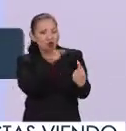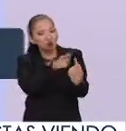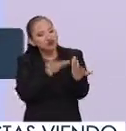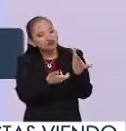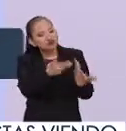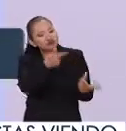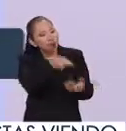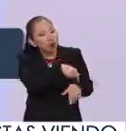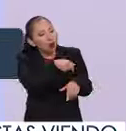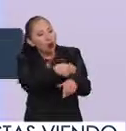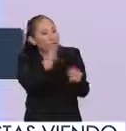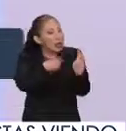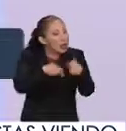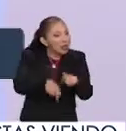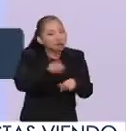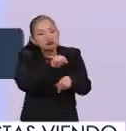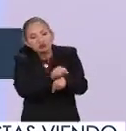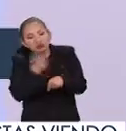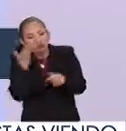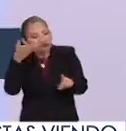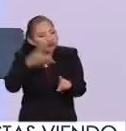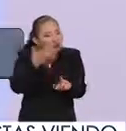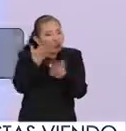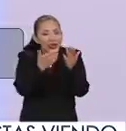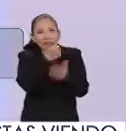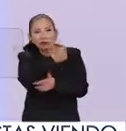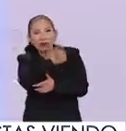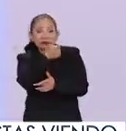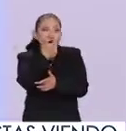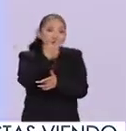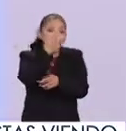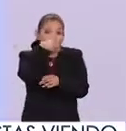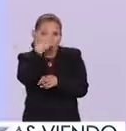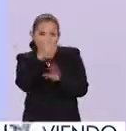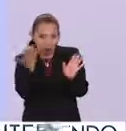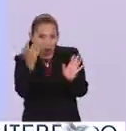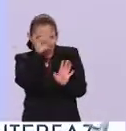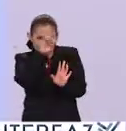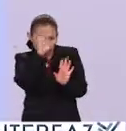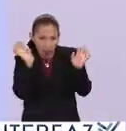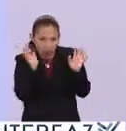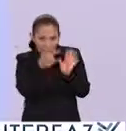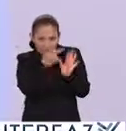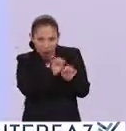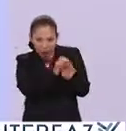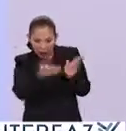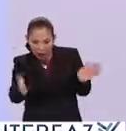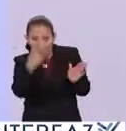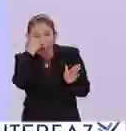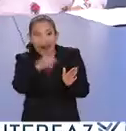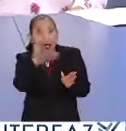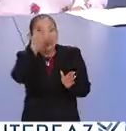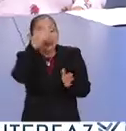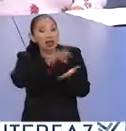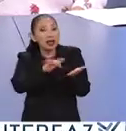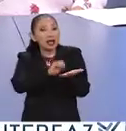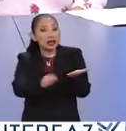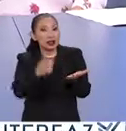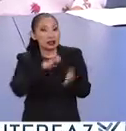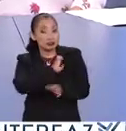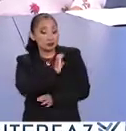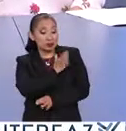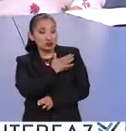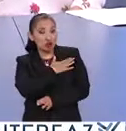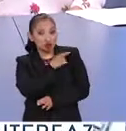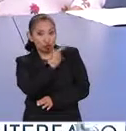Depende de las horas a la semana que quieran destinarle entre 6 y 8 horas, es lo recomendable. Una persona para alfabetizarse, si era el español,